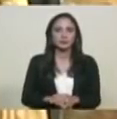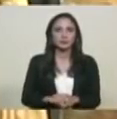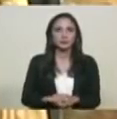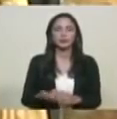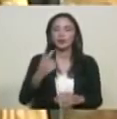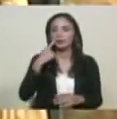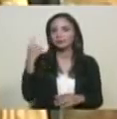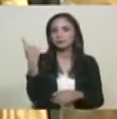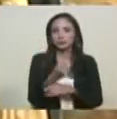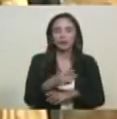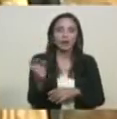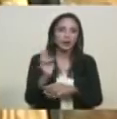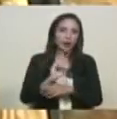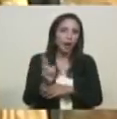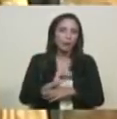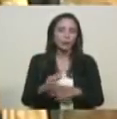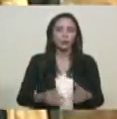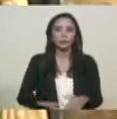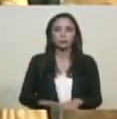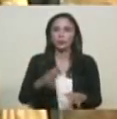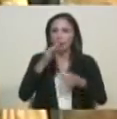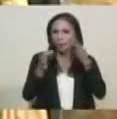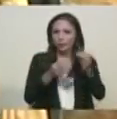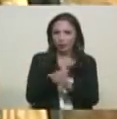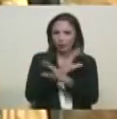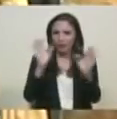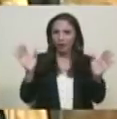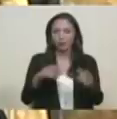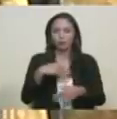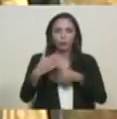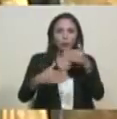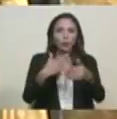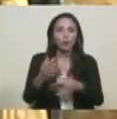Va a ser directo a ti. Y te lo voy a explicar hoy en su momento.